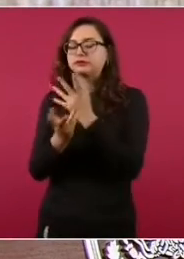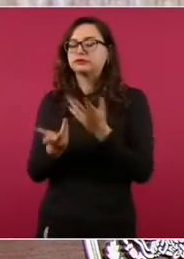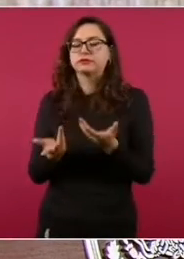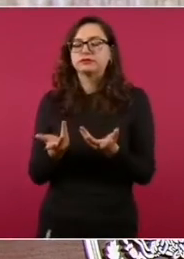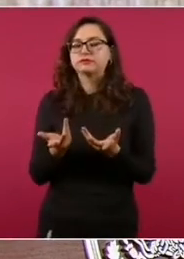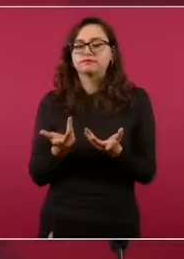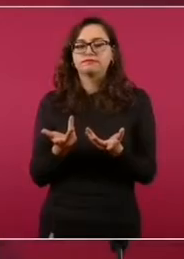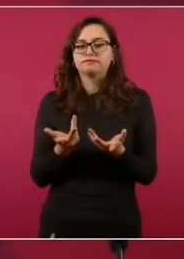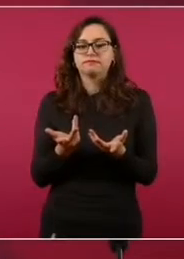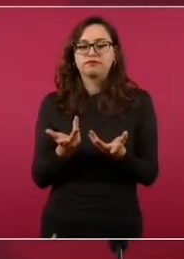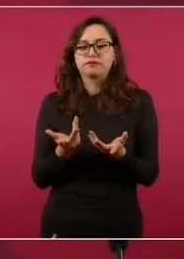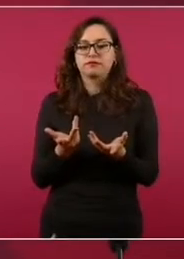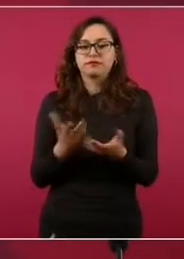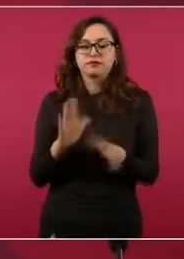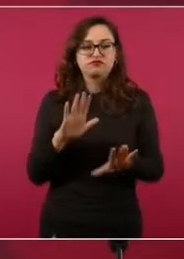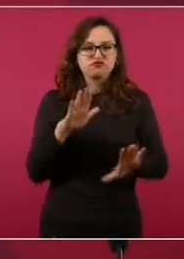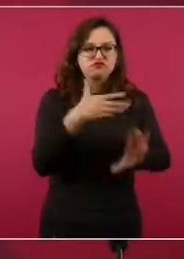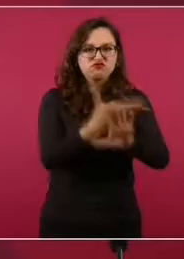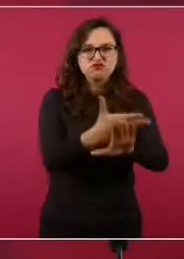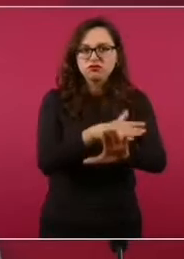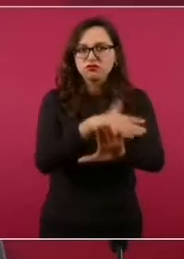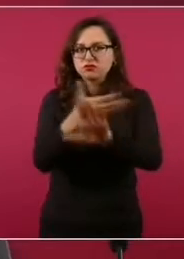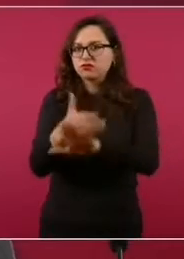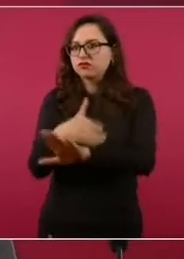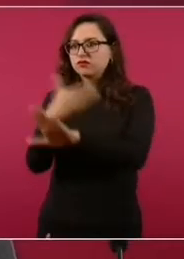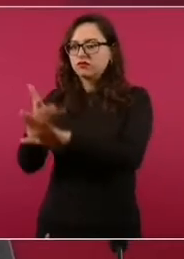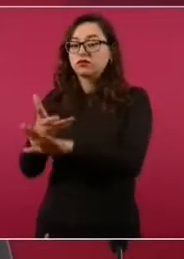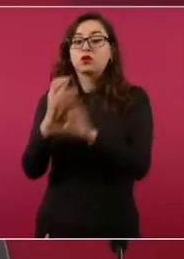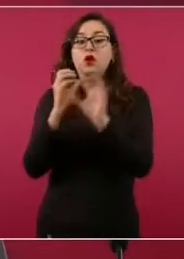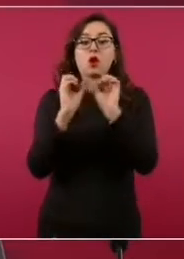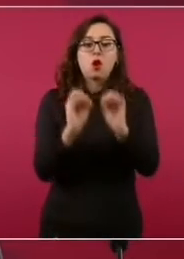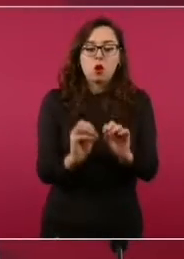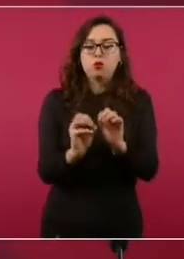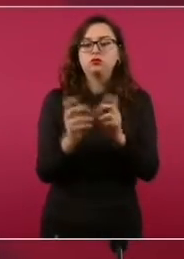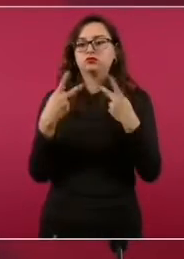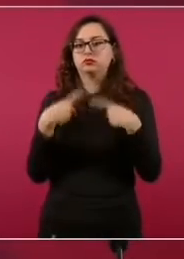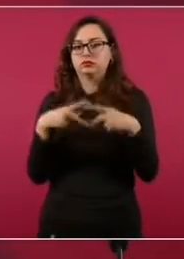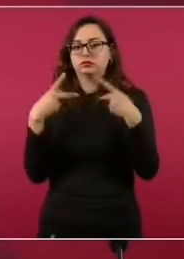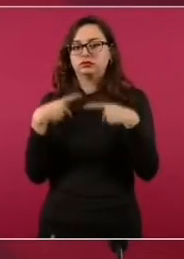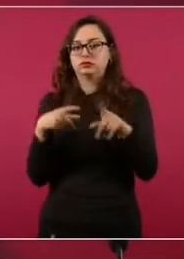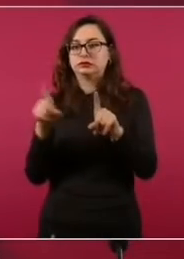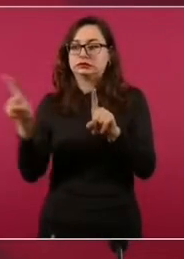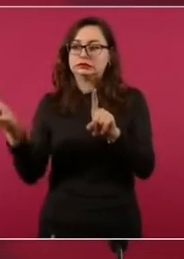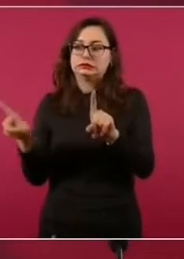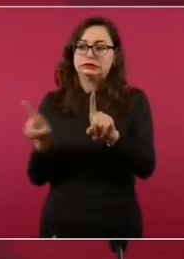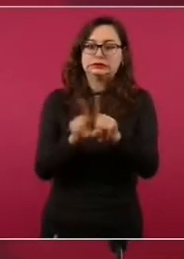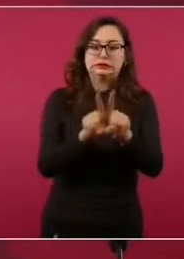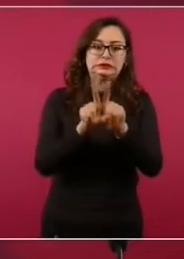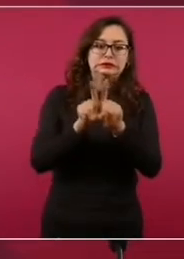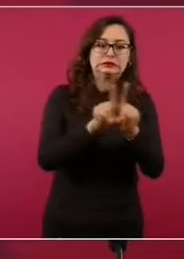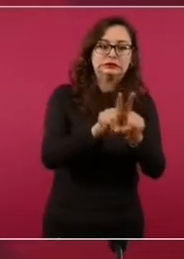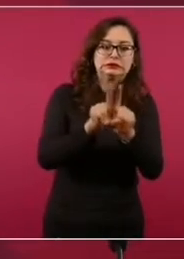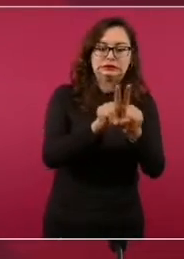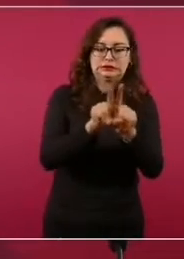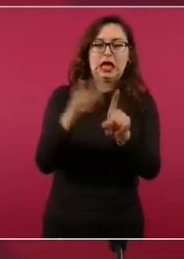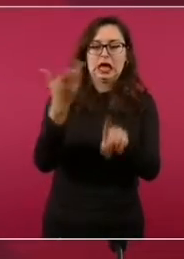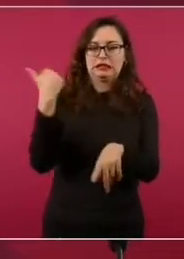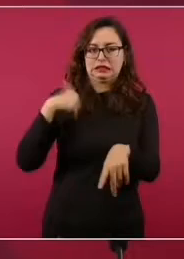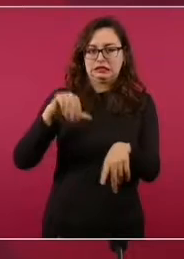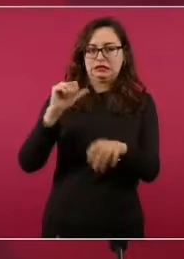seguir a opositores a todos lados, pues lo cambiaron con el tiempo